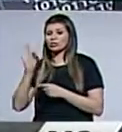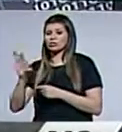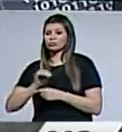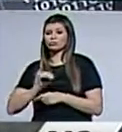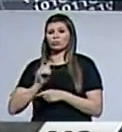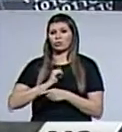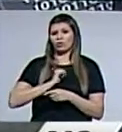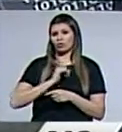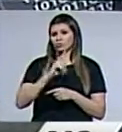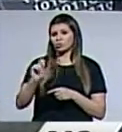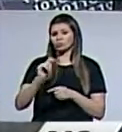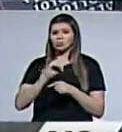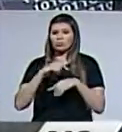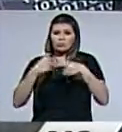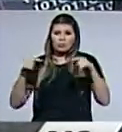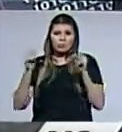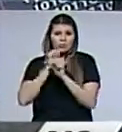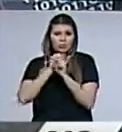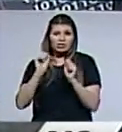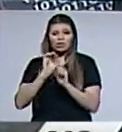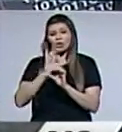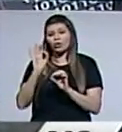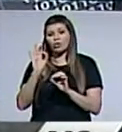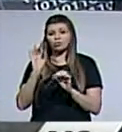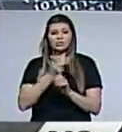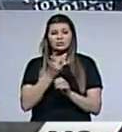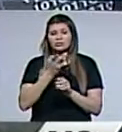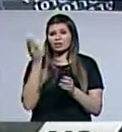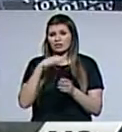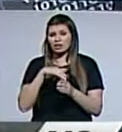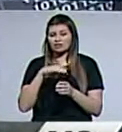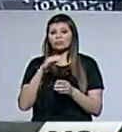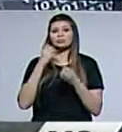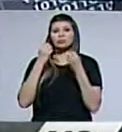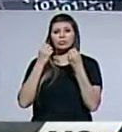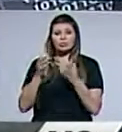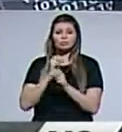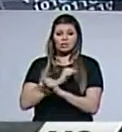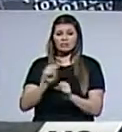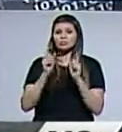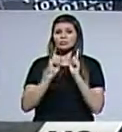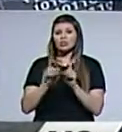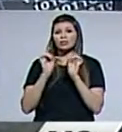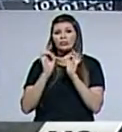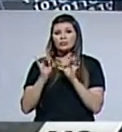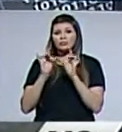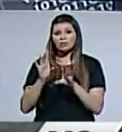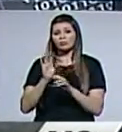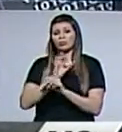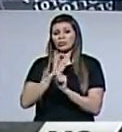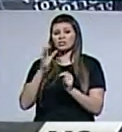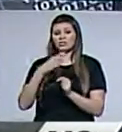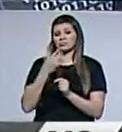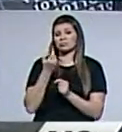O también puedan optar por ninguna de estas dos opciones. Pueden seguir siendo una tercera opción.